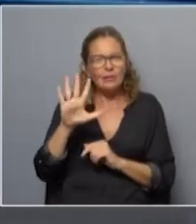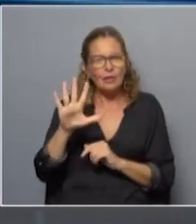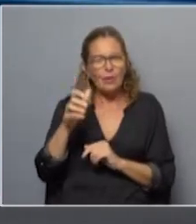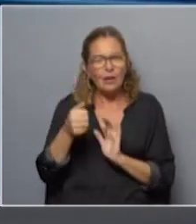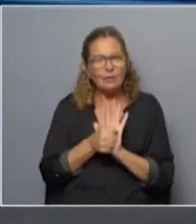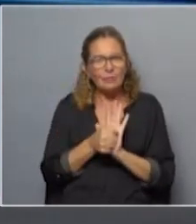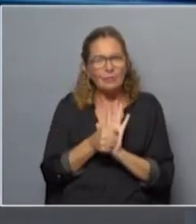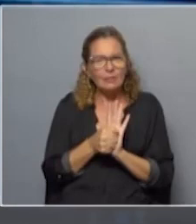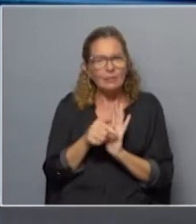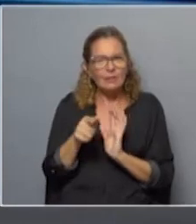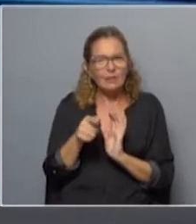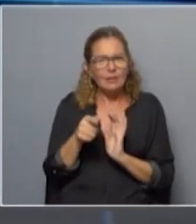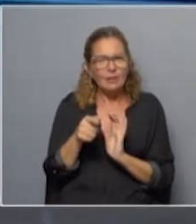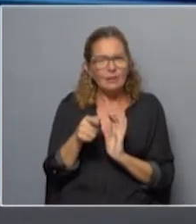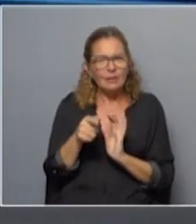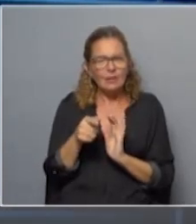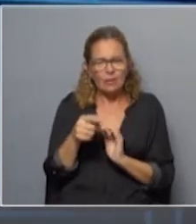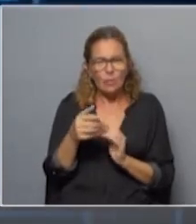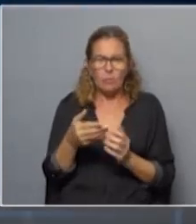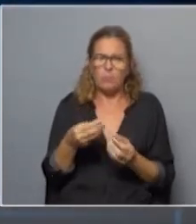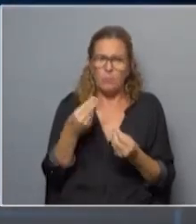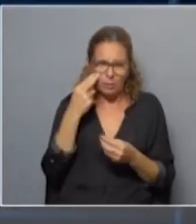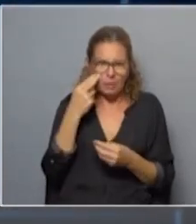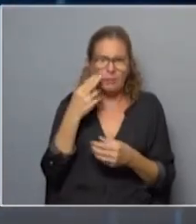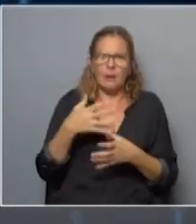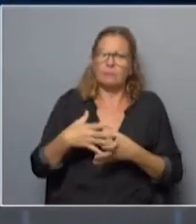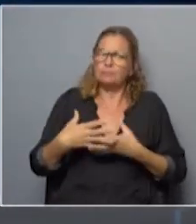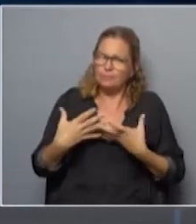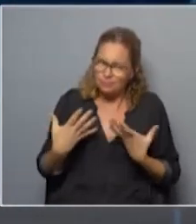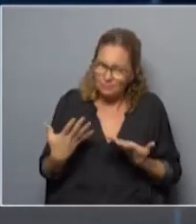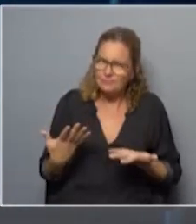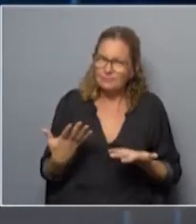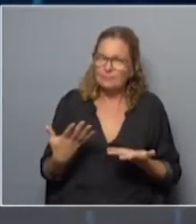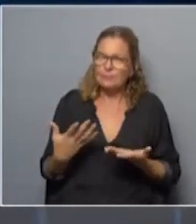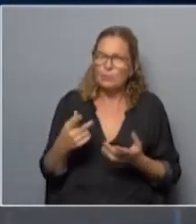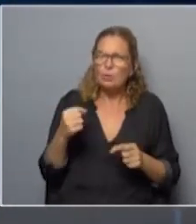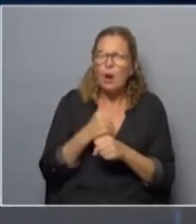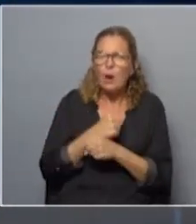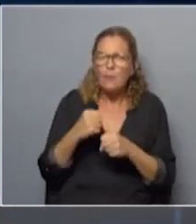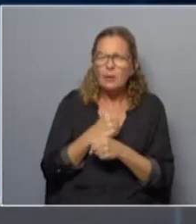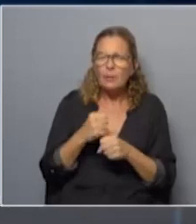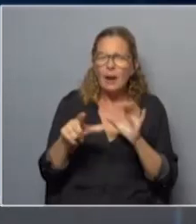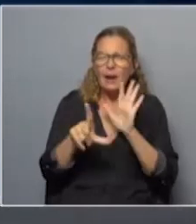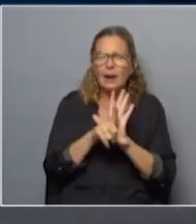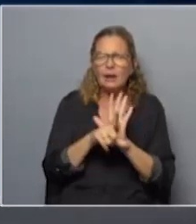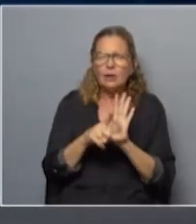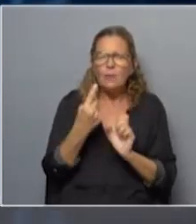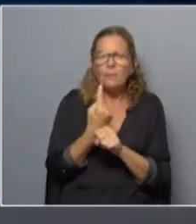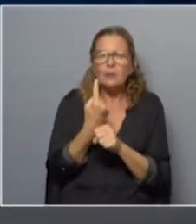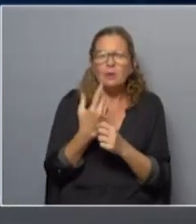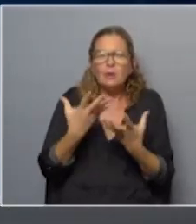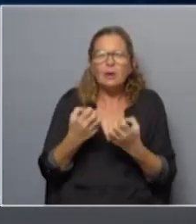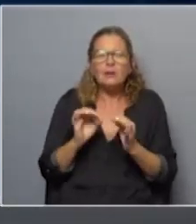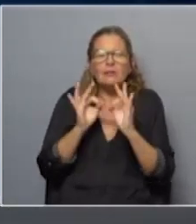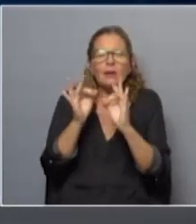derogación. Ese es un gran problema. Es un gran problema. Cuando uno aprueba una ley, ¿qué es lo primero que quiere lograr?